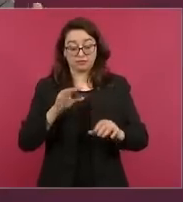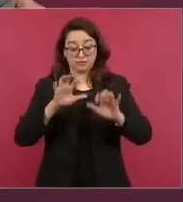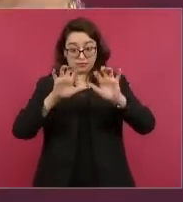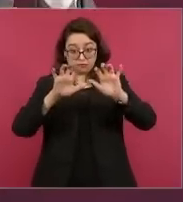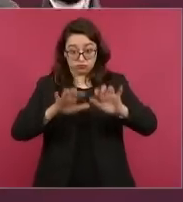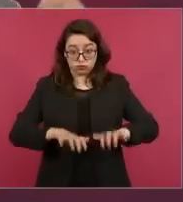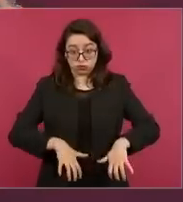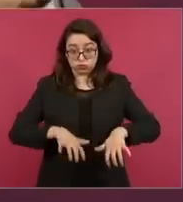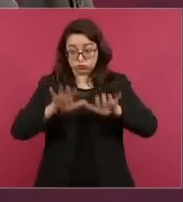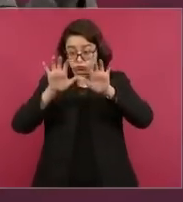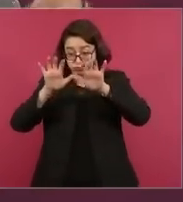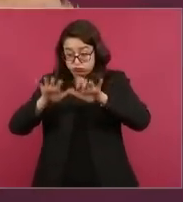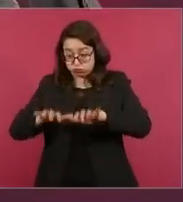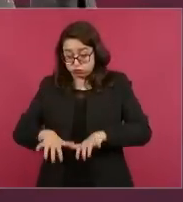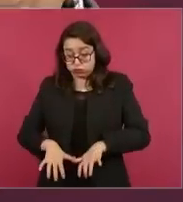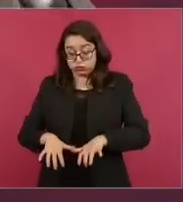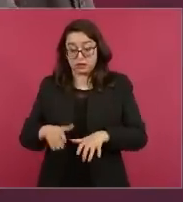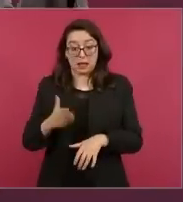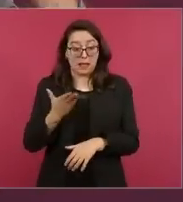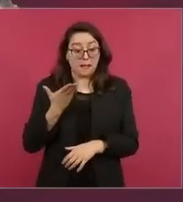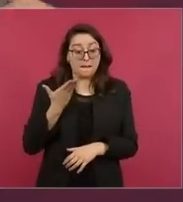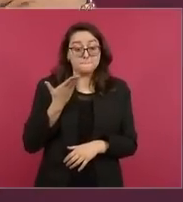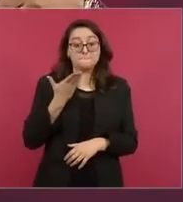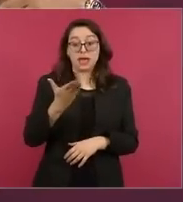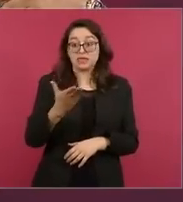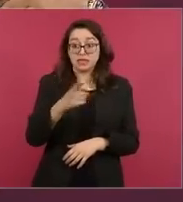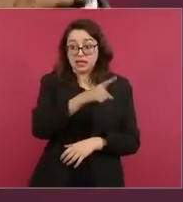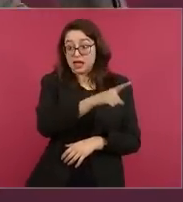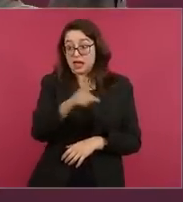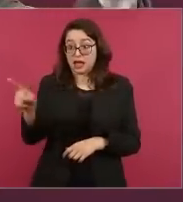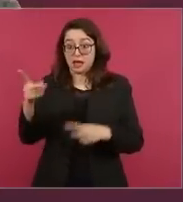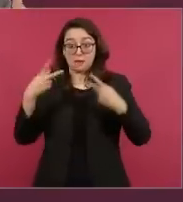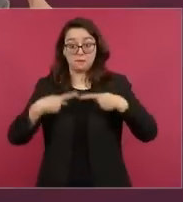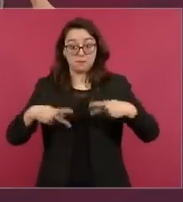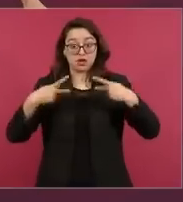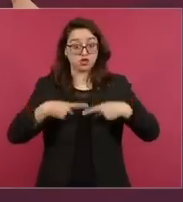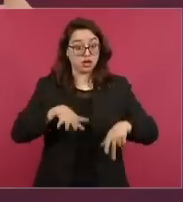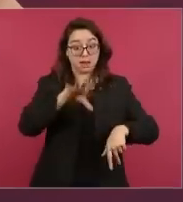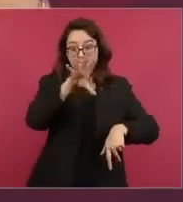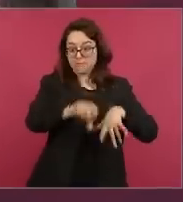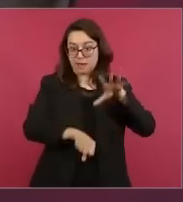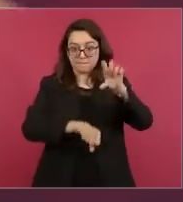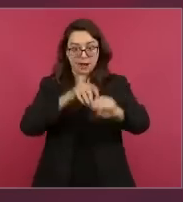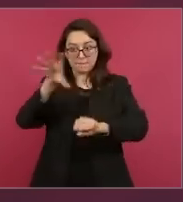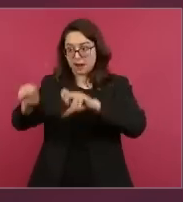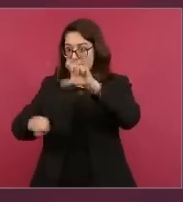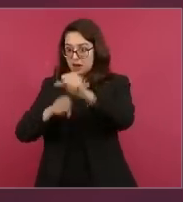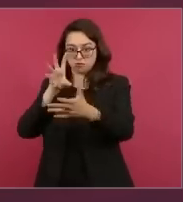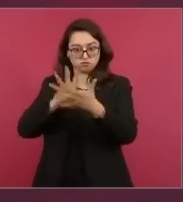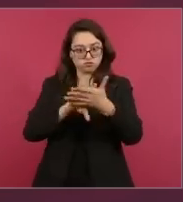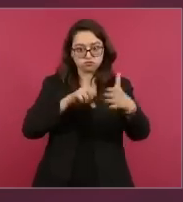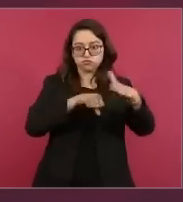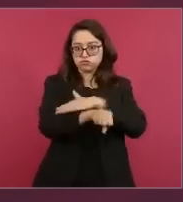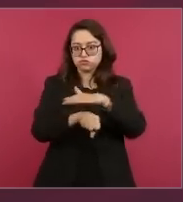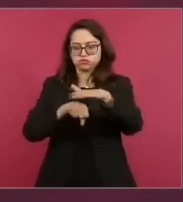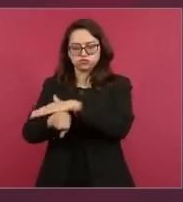los documentos y solicitar las órdenes de aprehensión, se produce en la fiscalía